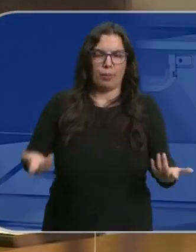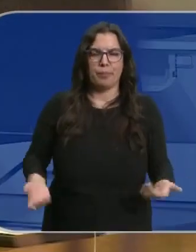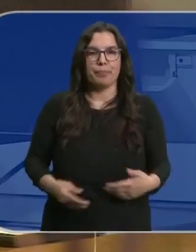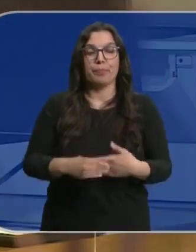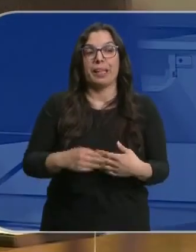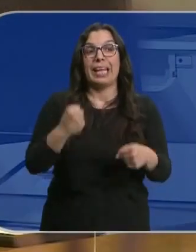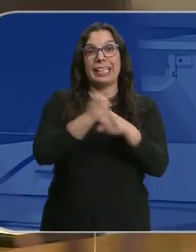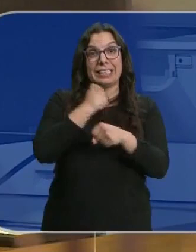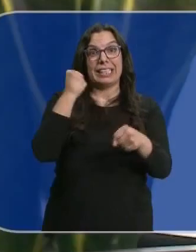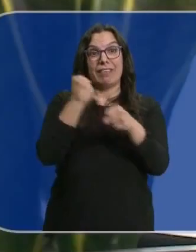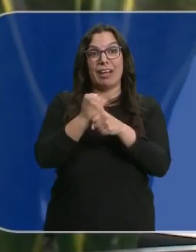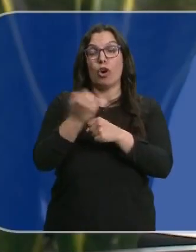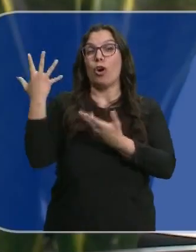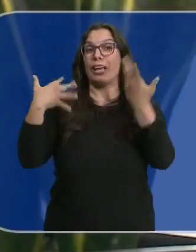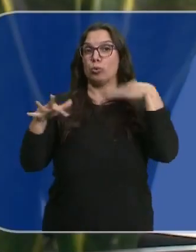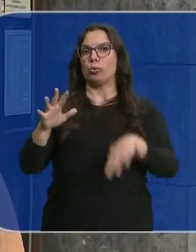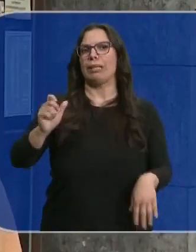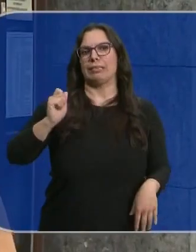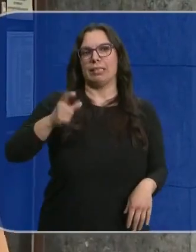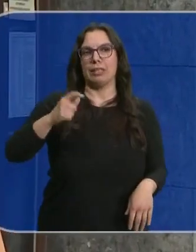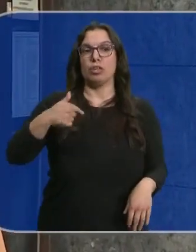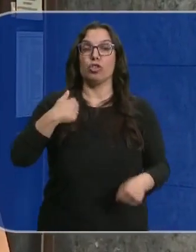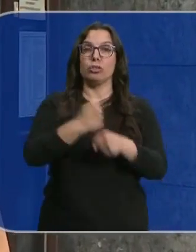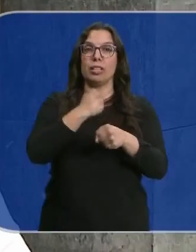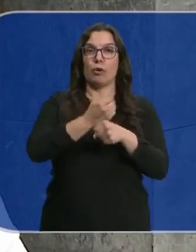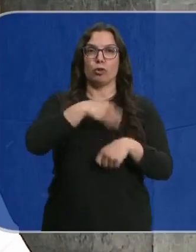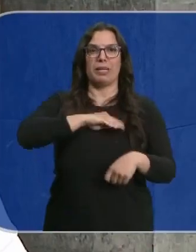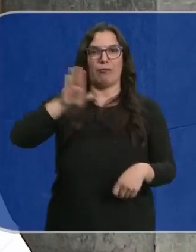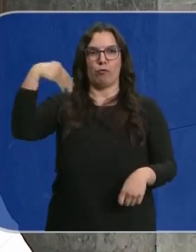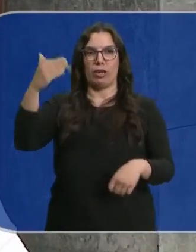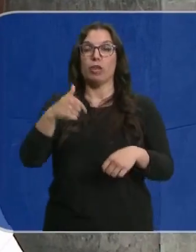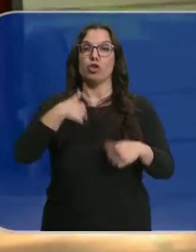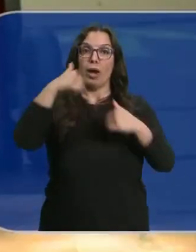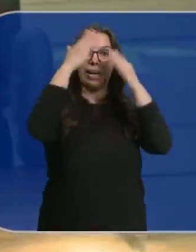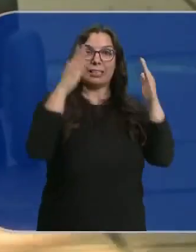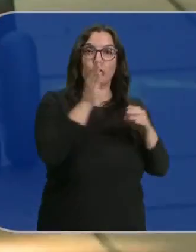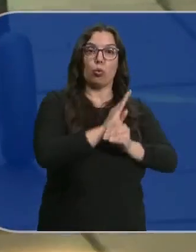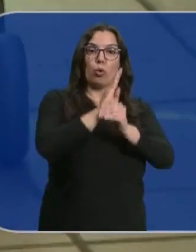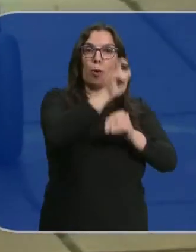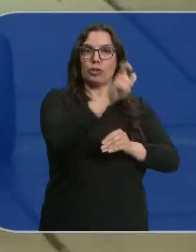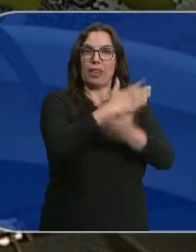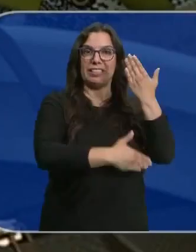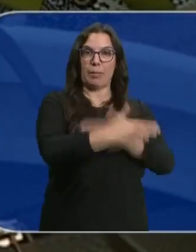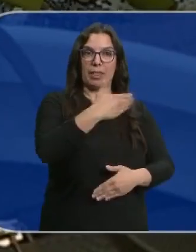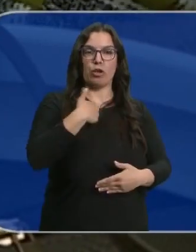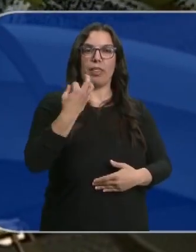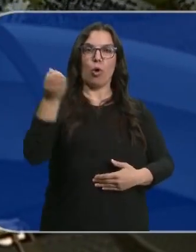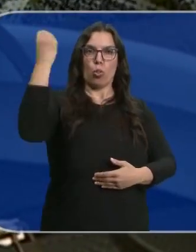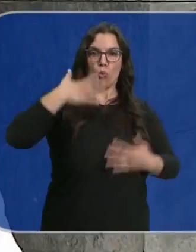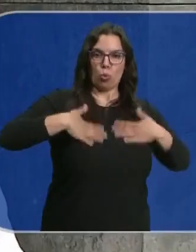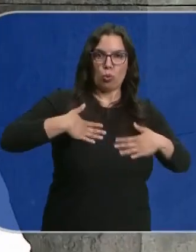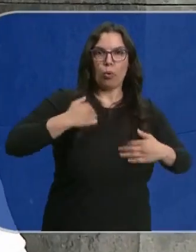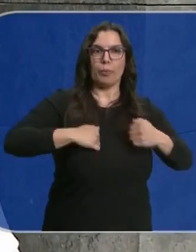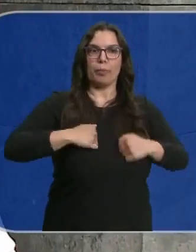mesa. El trabajo es otra de las excusas más utilizadas. Tengo un trabajo fuera de España. Atiendo a una persona discapacitada. Tengo que ducharla, tengo que